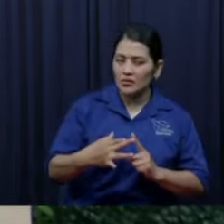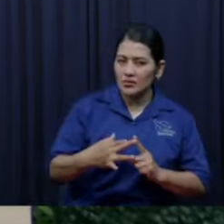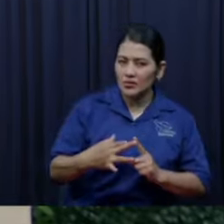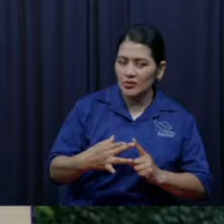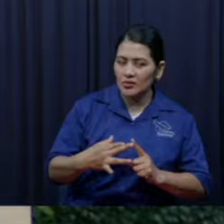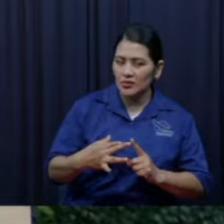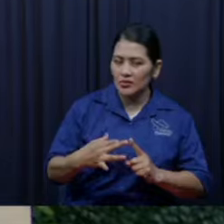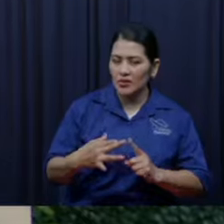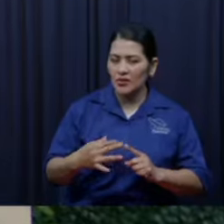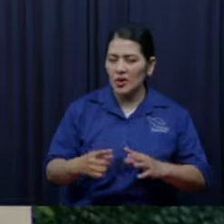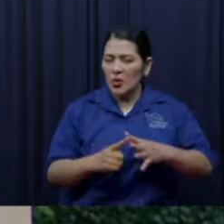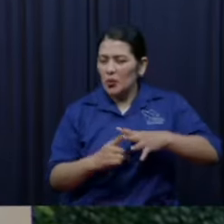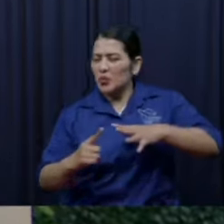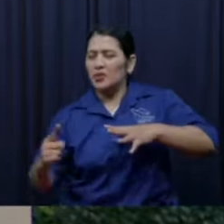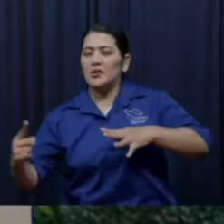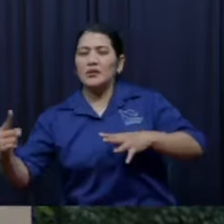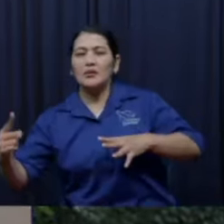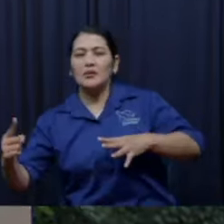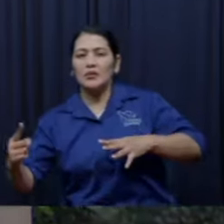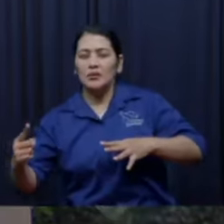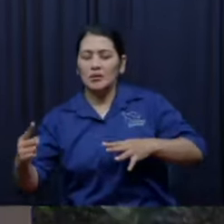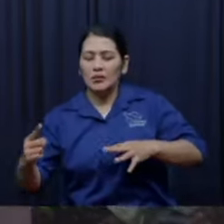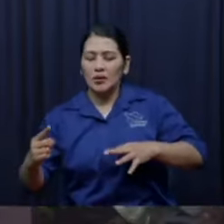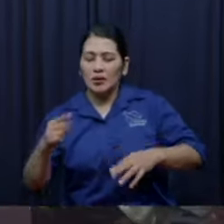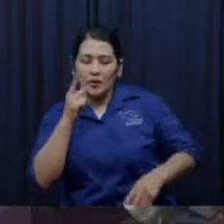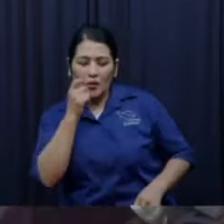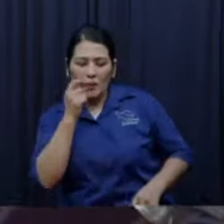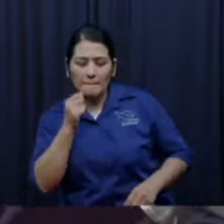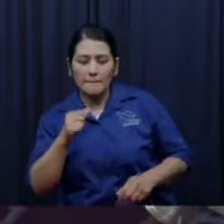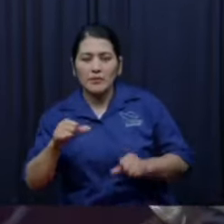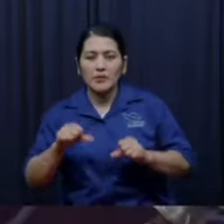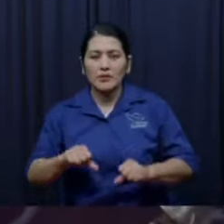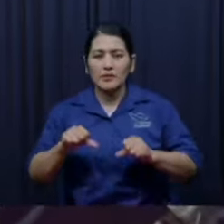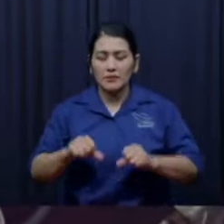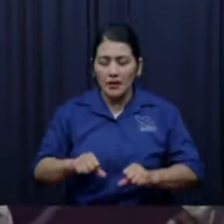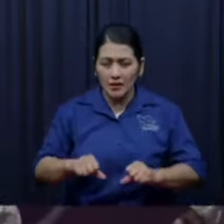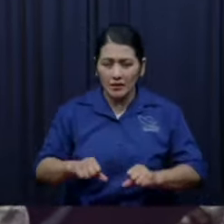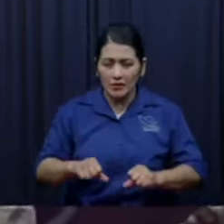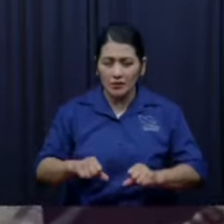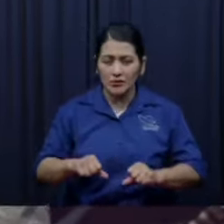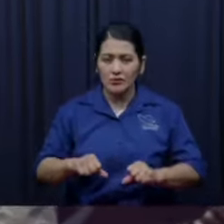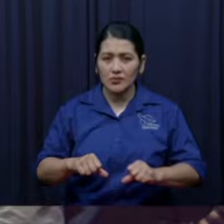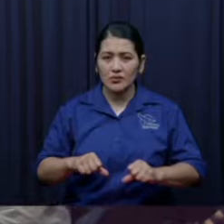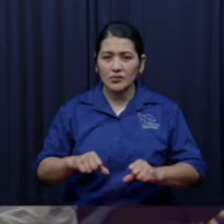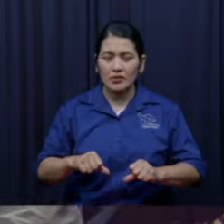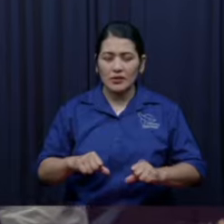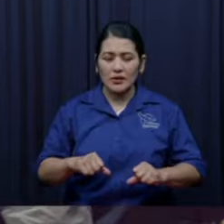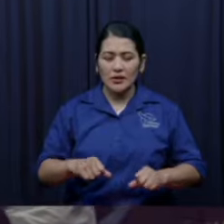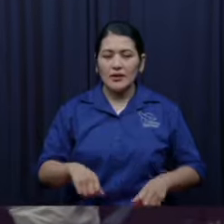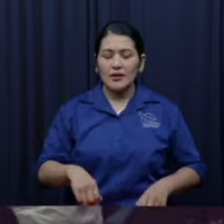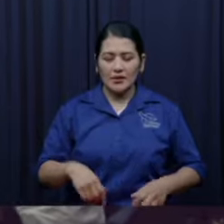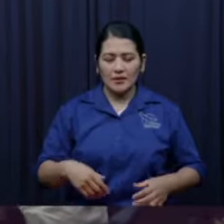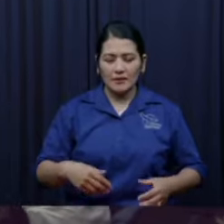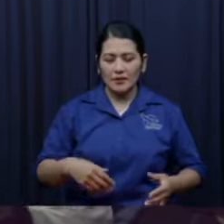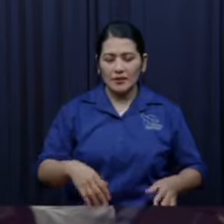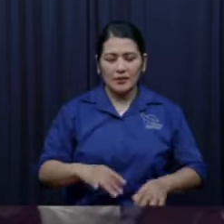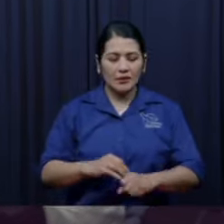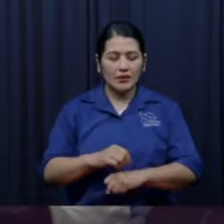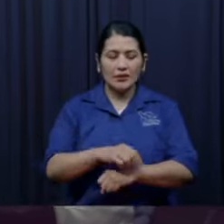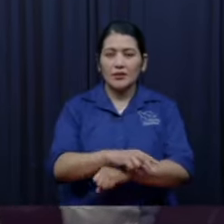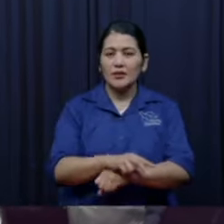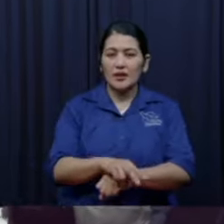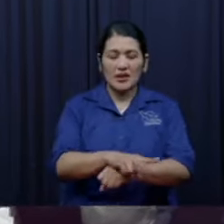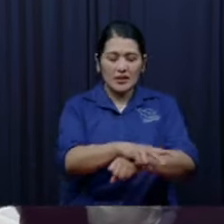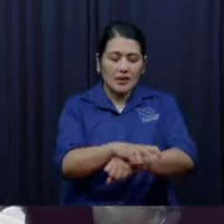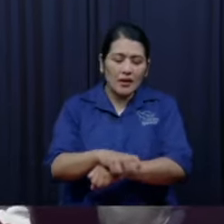Huyendo de los madianitas y escondiendo aquí porque nomás terminamos nosotros nuestra cosecha y se